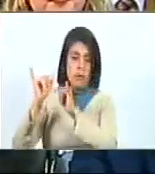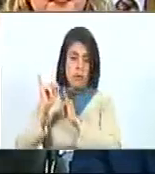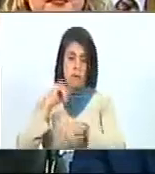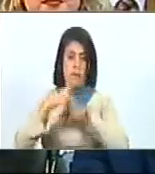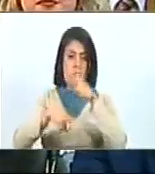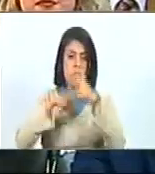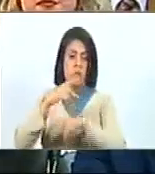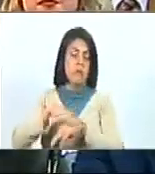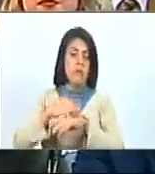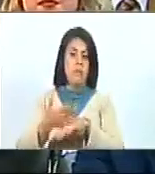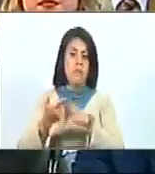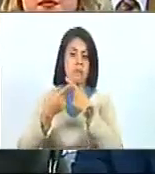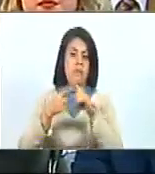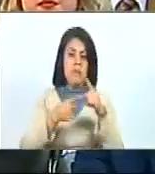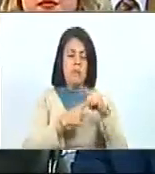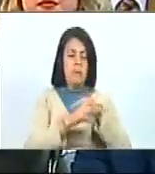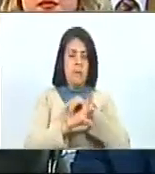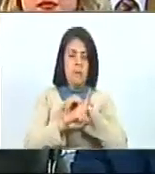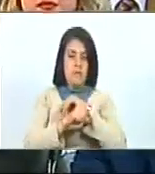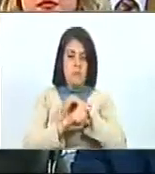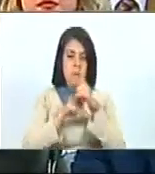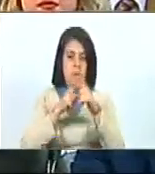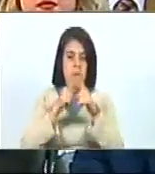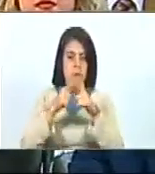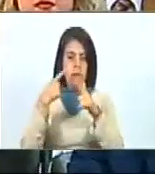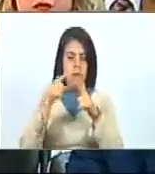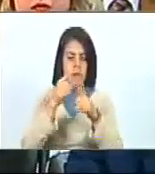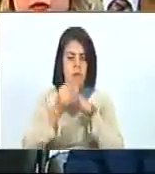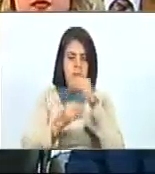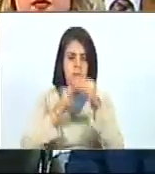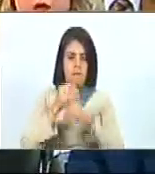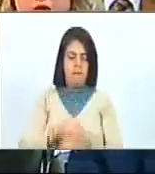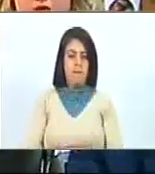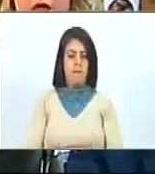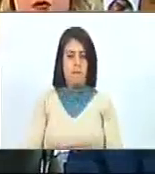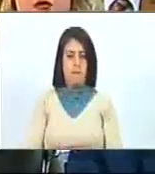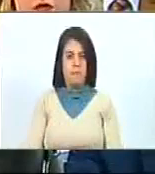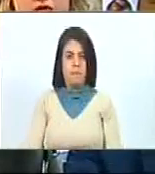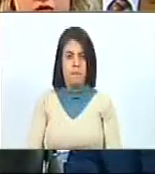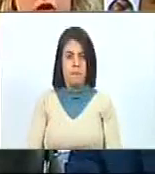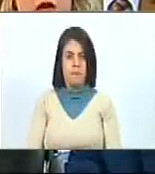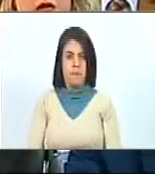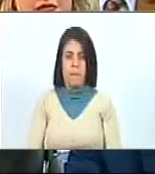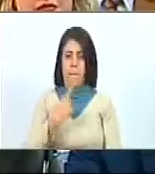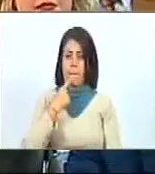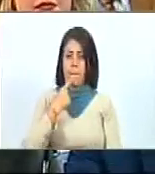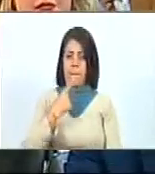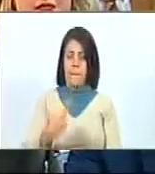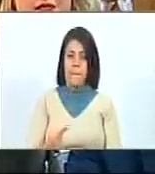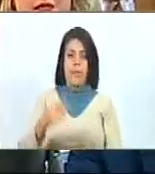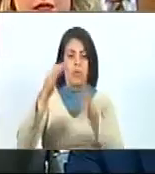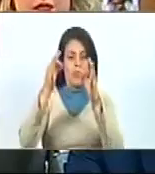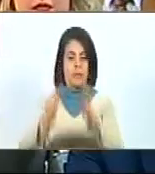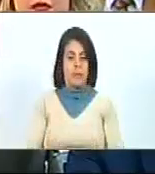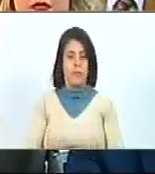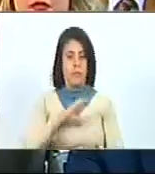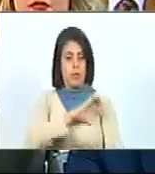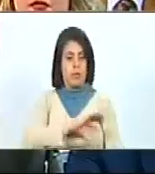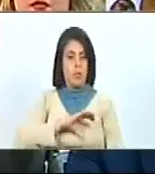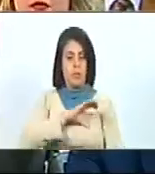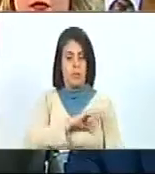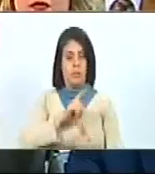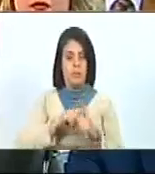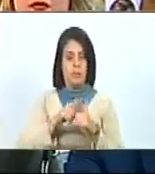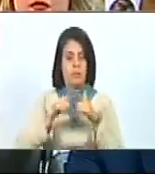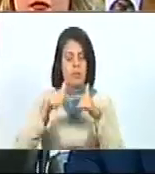de corrupción colega se viene dando entonces planteo formalmente que estas comisiones